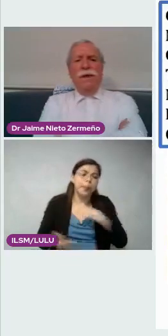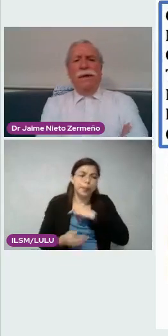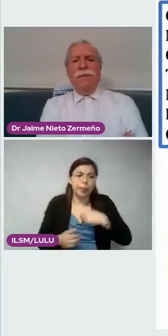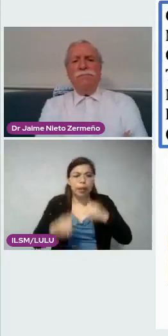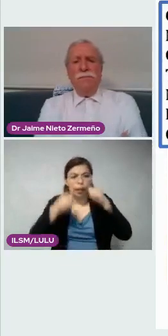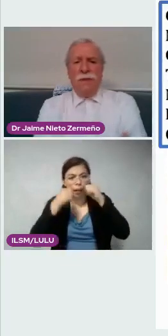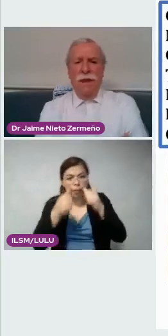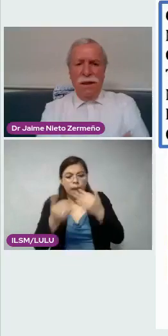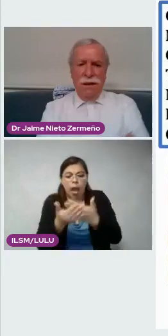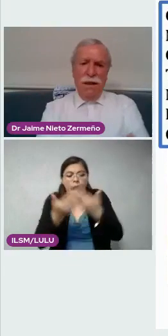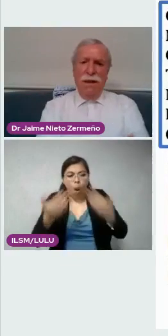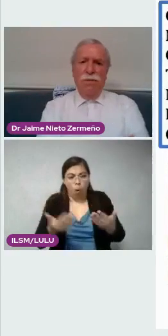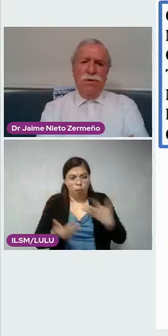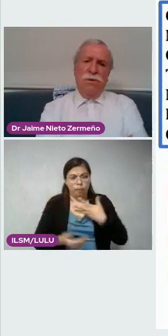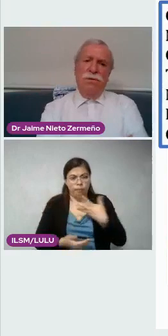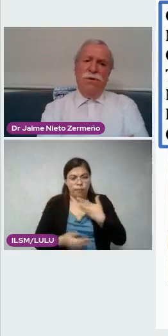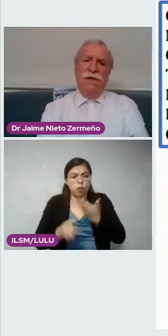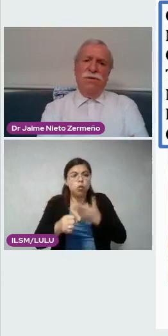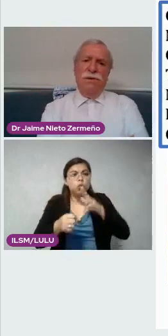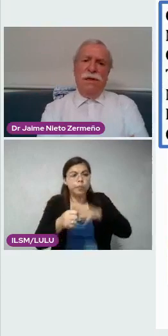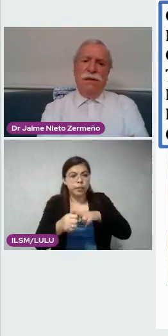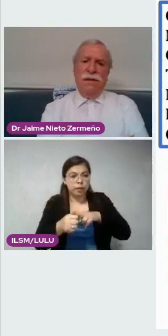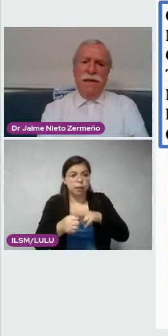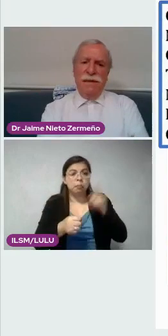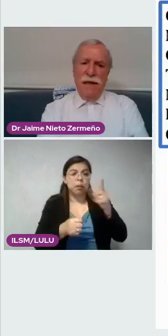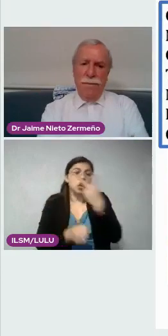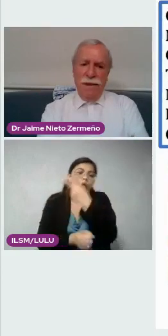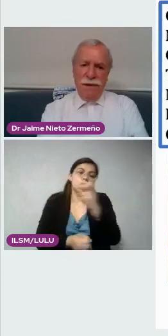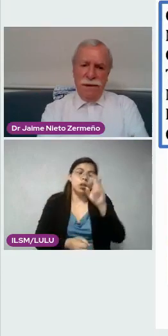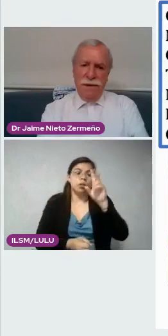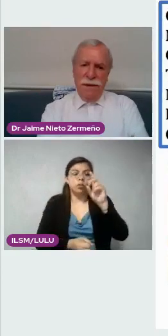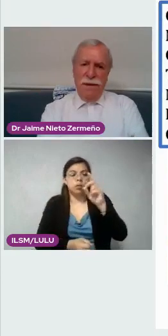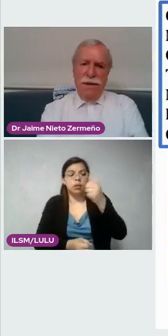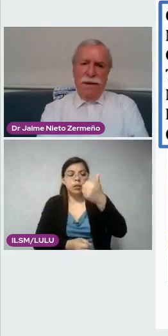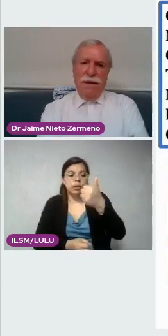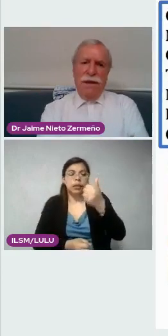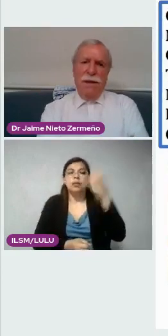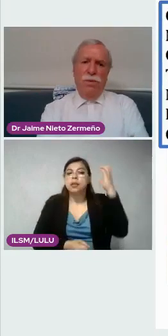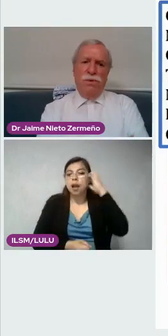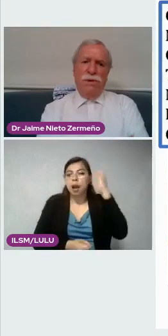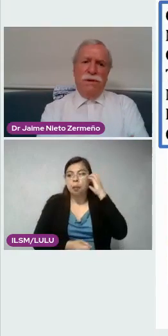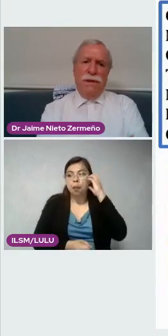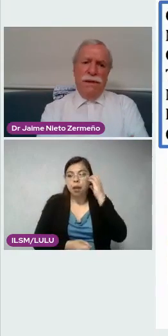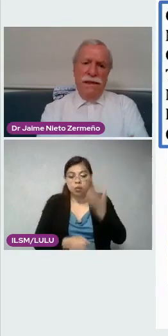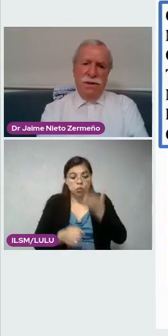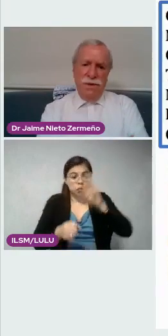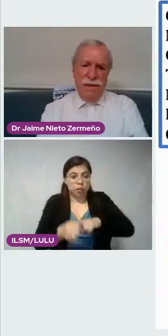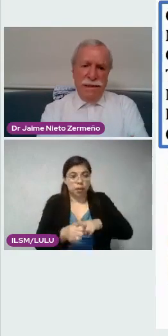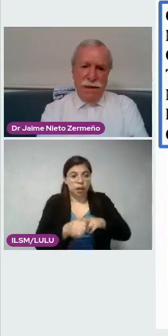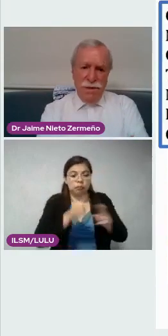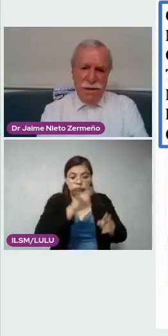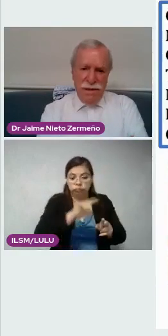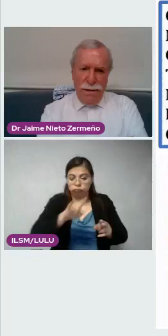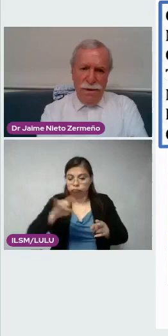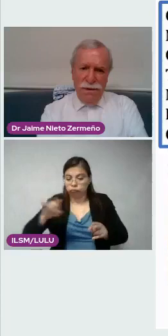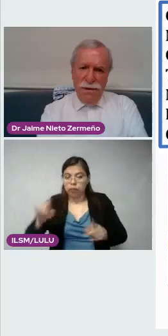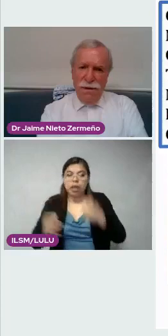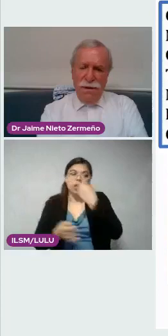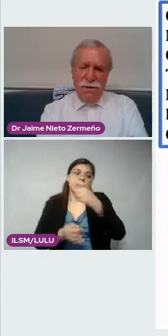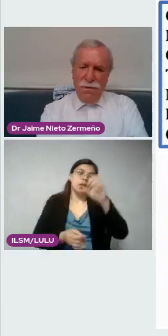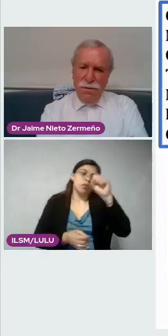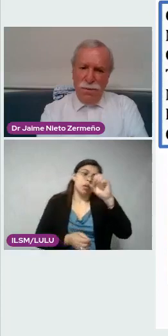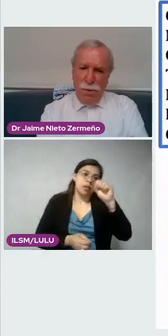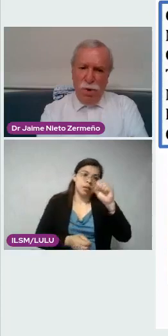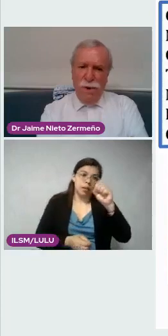actualmente. Tenemos doscientos treinta y seis camas. Tenemos, este, ciento sesenta no sensables.